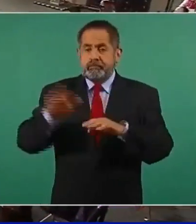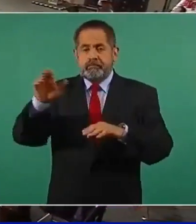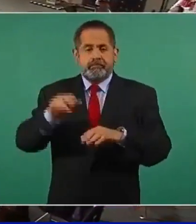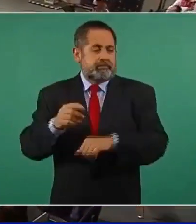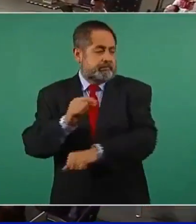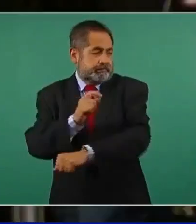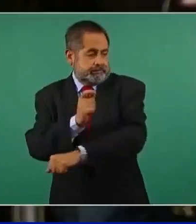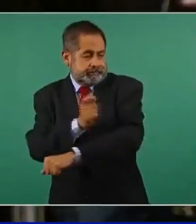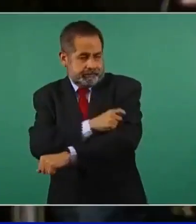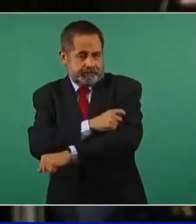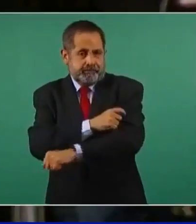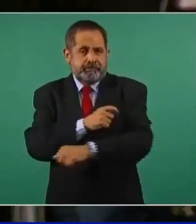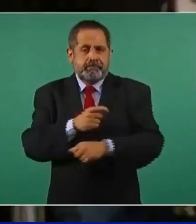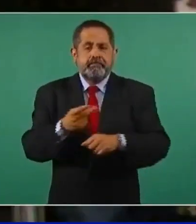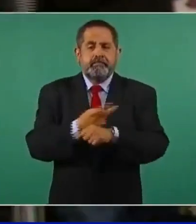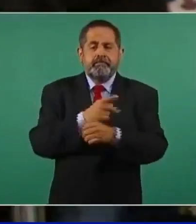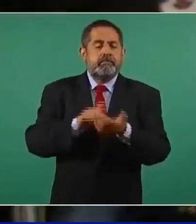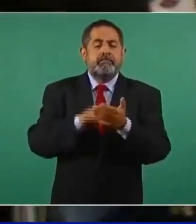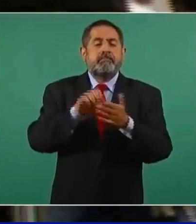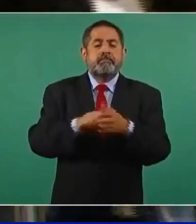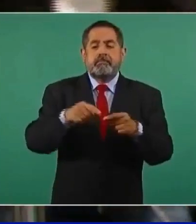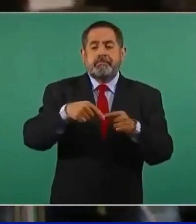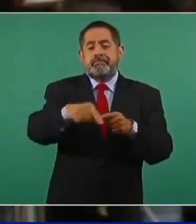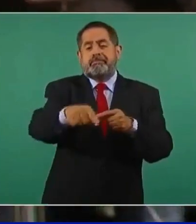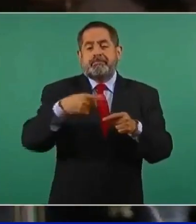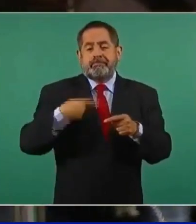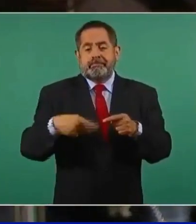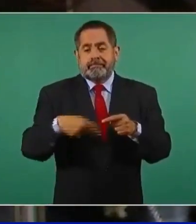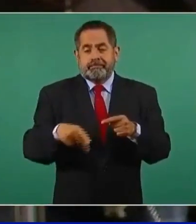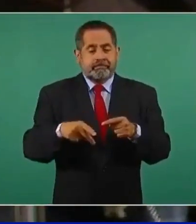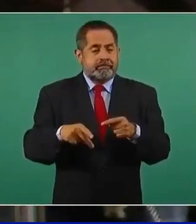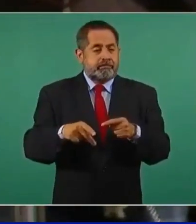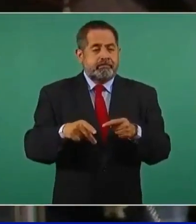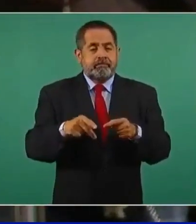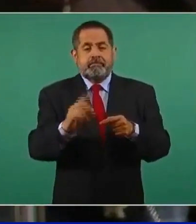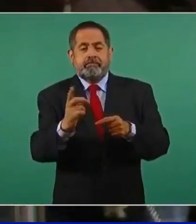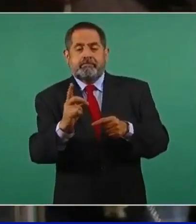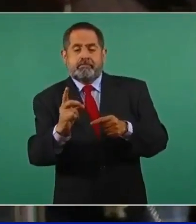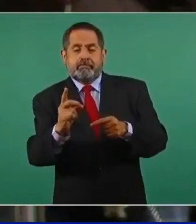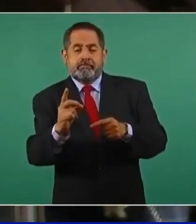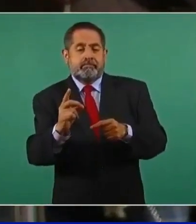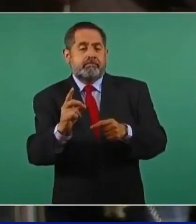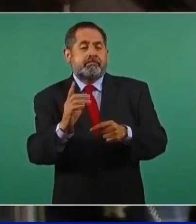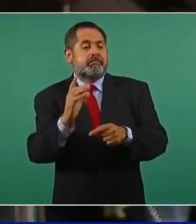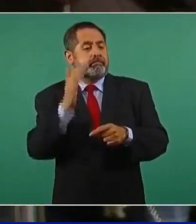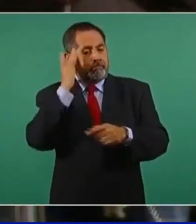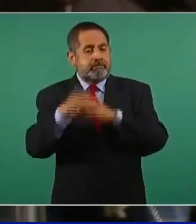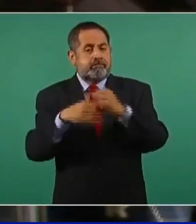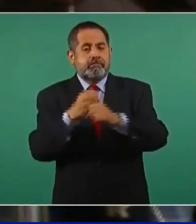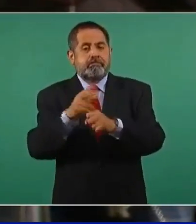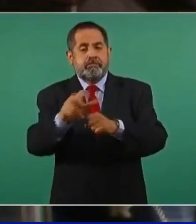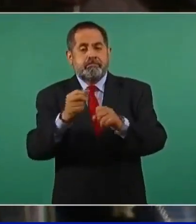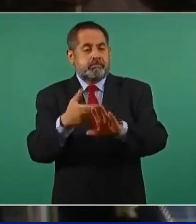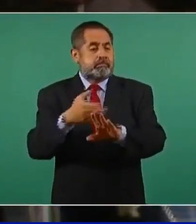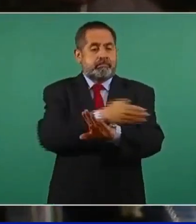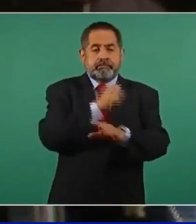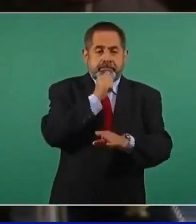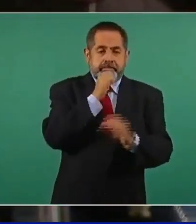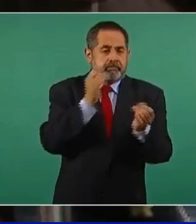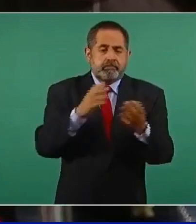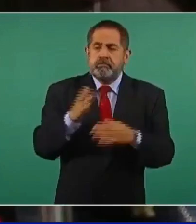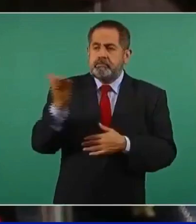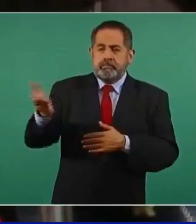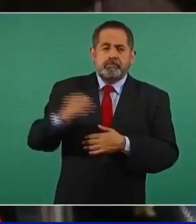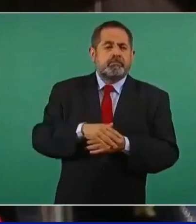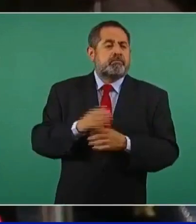al final del año, por ejemplo, los 18 años? ¿Van a poderse registrar? ¿Cómo se le va a hacer? Los jóvenes que apenas solicitaron su